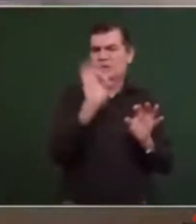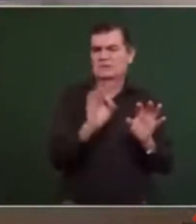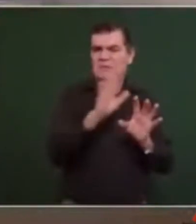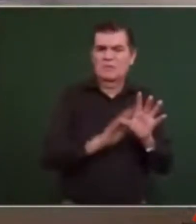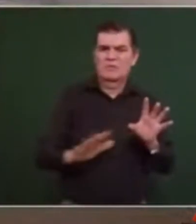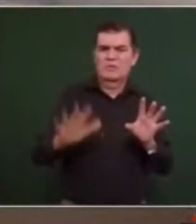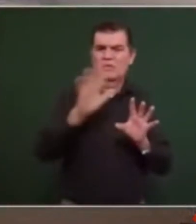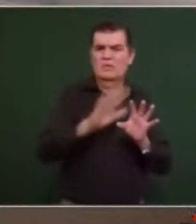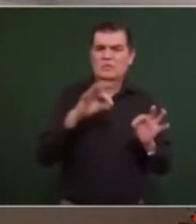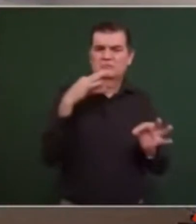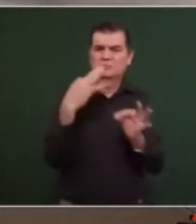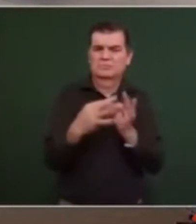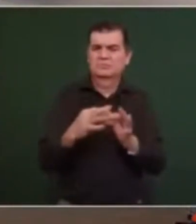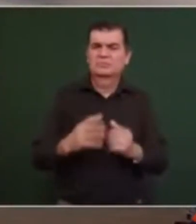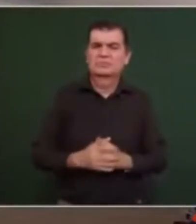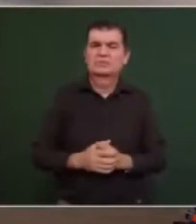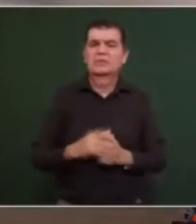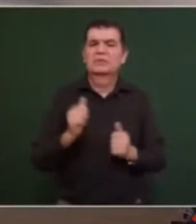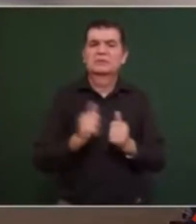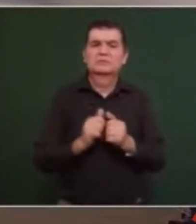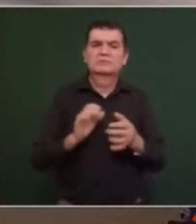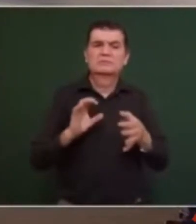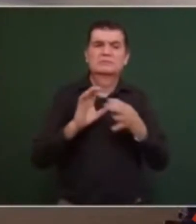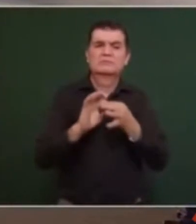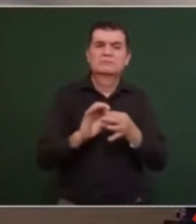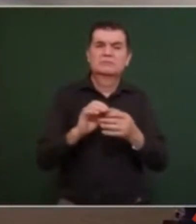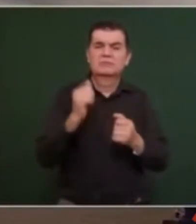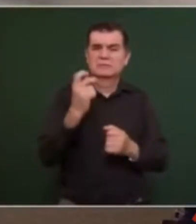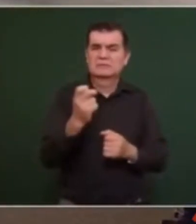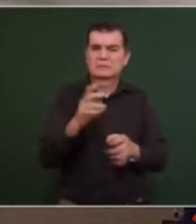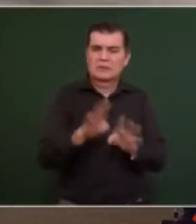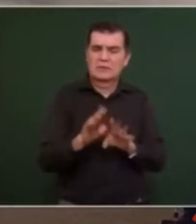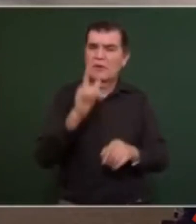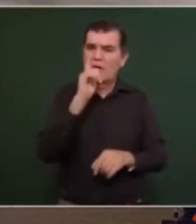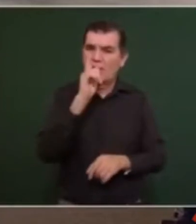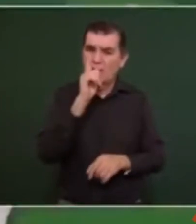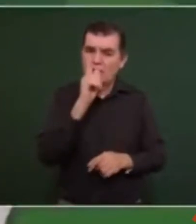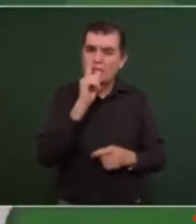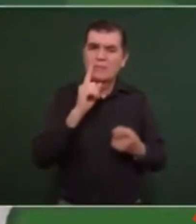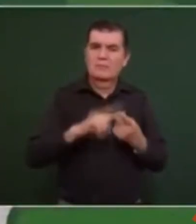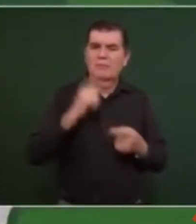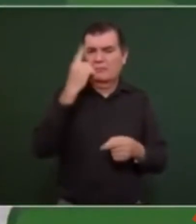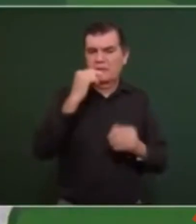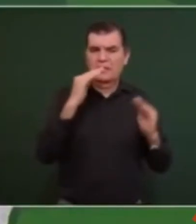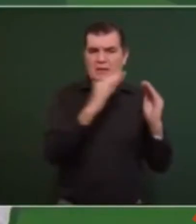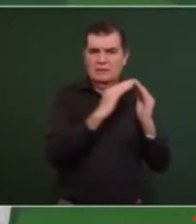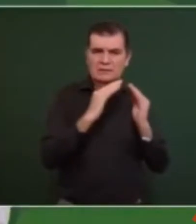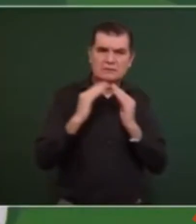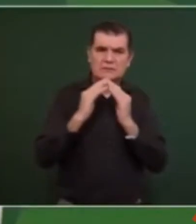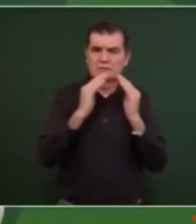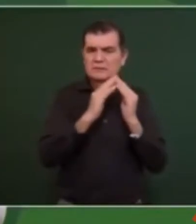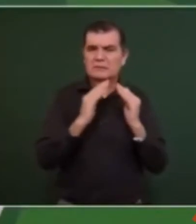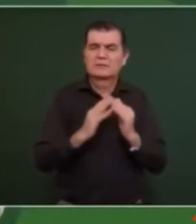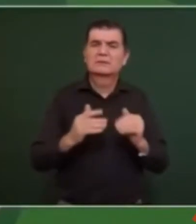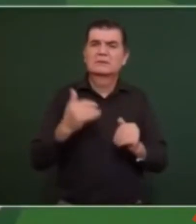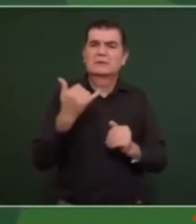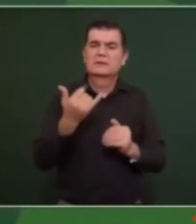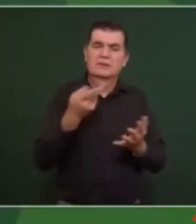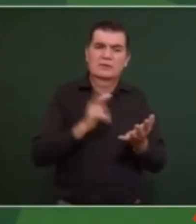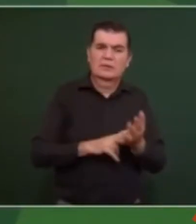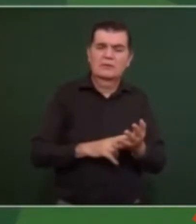relacionado con la luz para las casas y